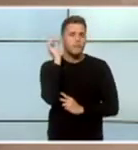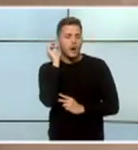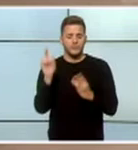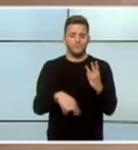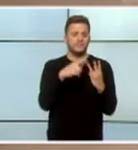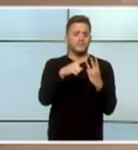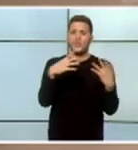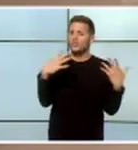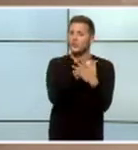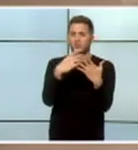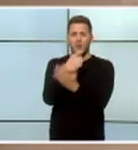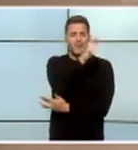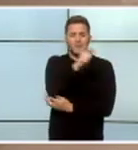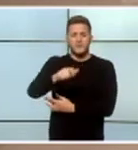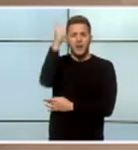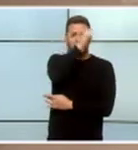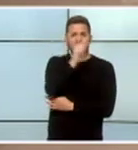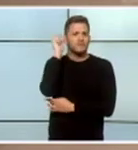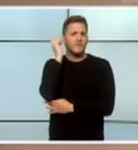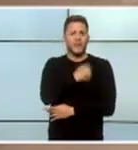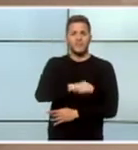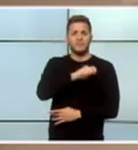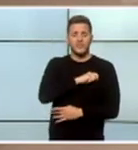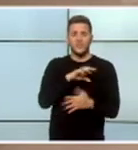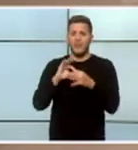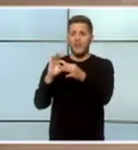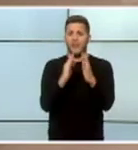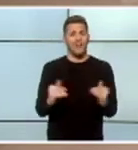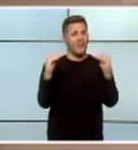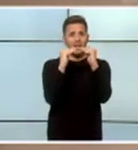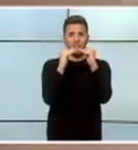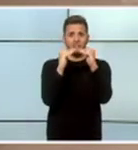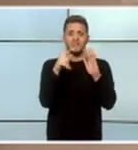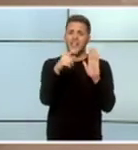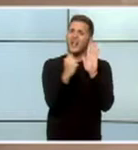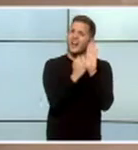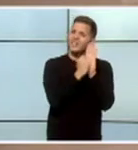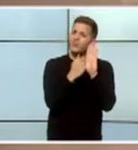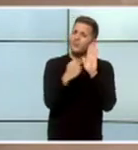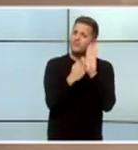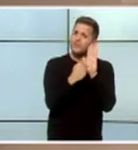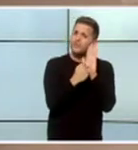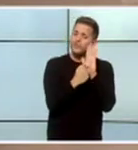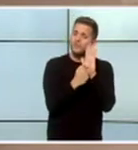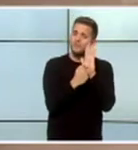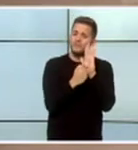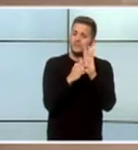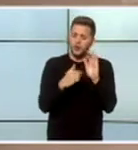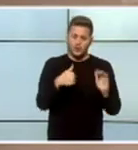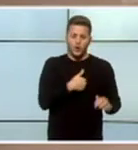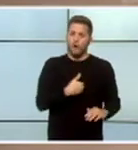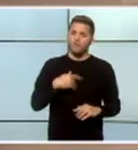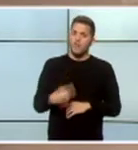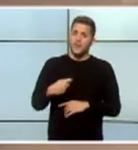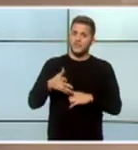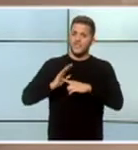...entre todos los españoles y todas las españolas... ...es precisamente el artículo que más defiendo... ...en nombre de todos... ...como presidente